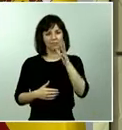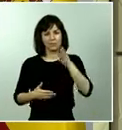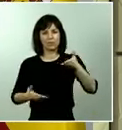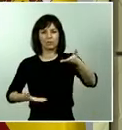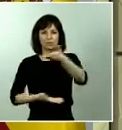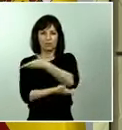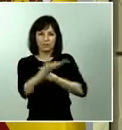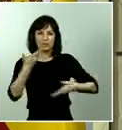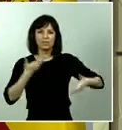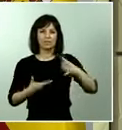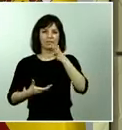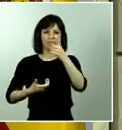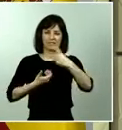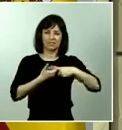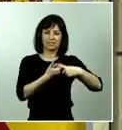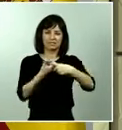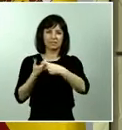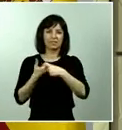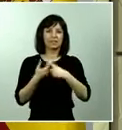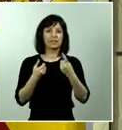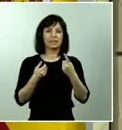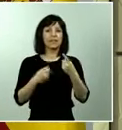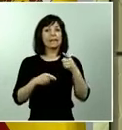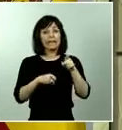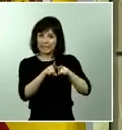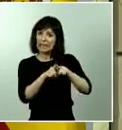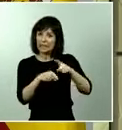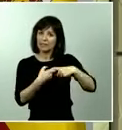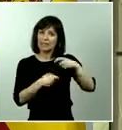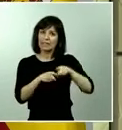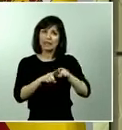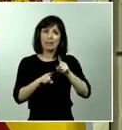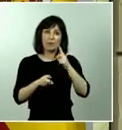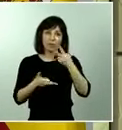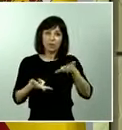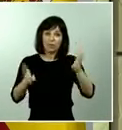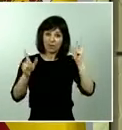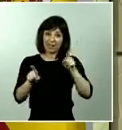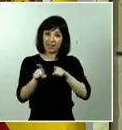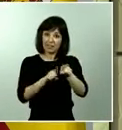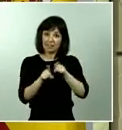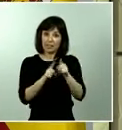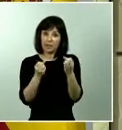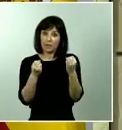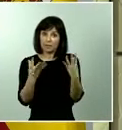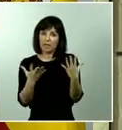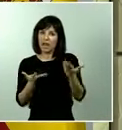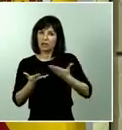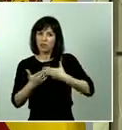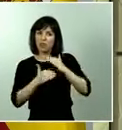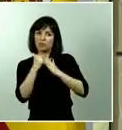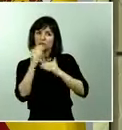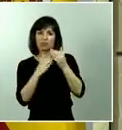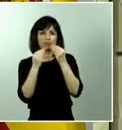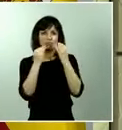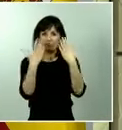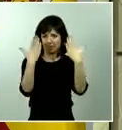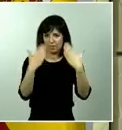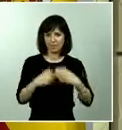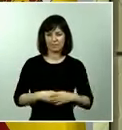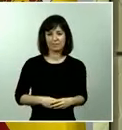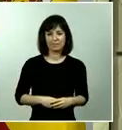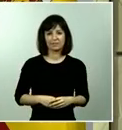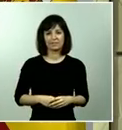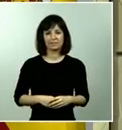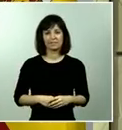participación. Crítica a veces, pero la crítica en democracia, siempre que sea constructiva, siempre es de agradecer. Yo decía y decía algo que